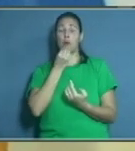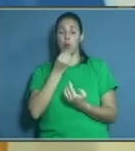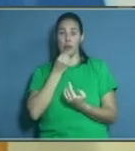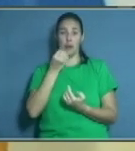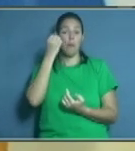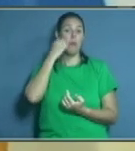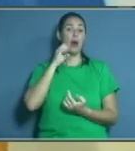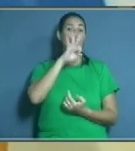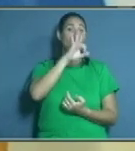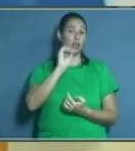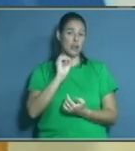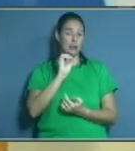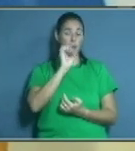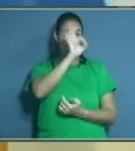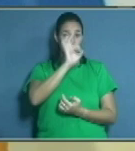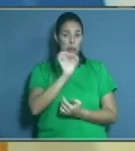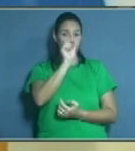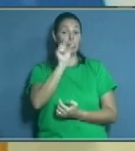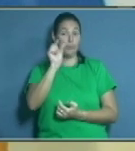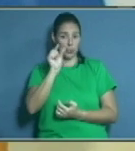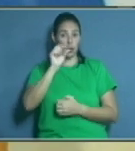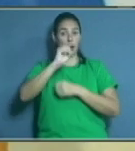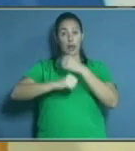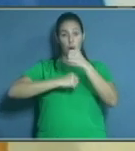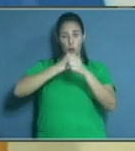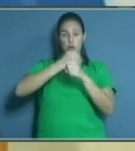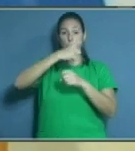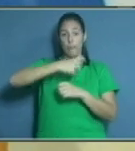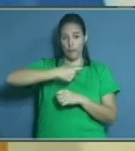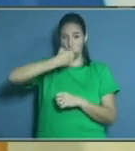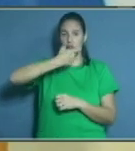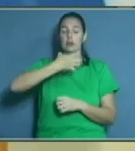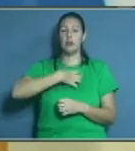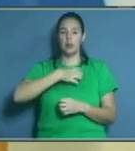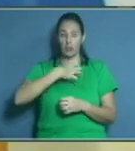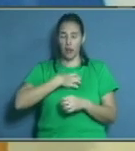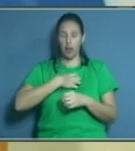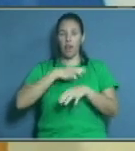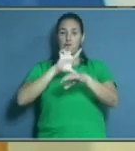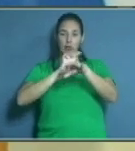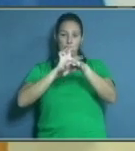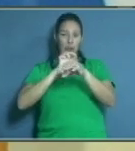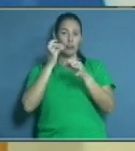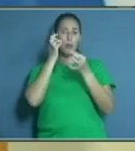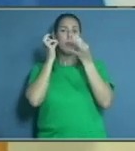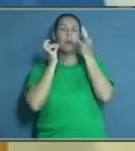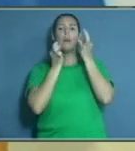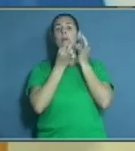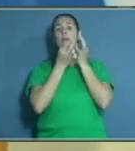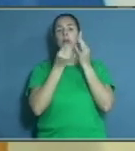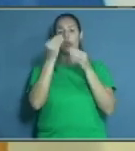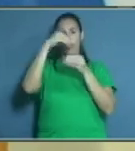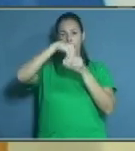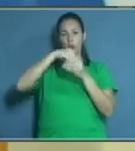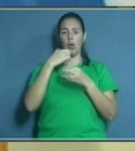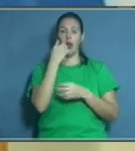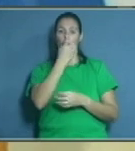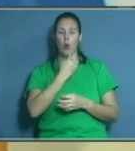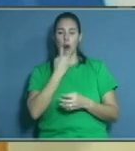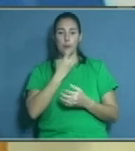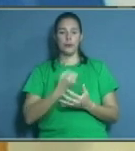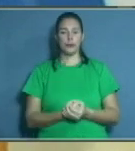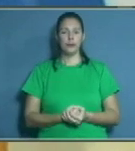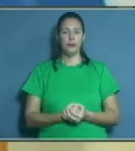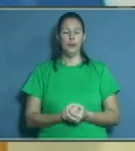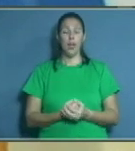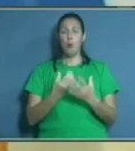% de adultos mayores portadores de prótesis con lesiones bucales. O sea que son muy frecuentes. Muy frecuentes. Las más frecuentes, ¿cuá